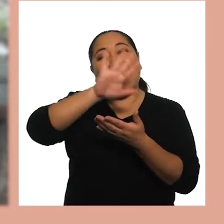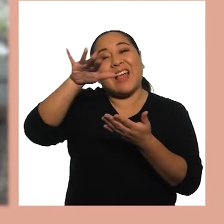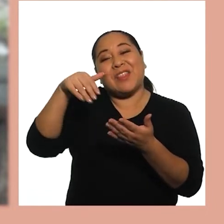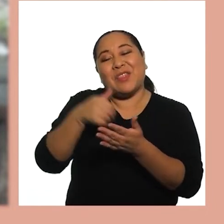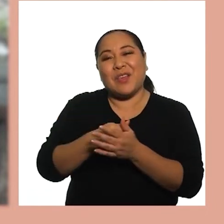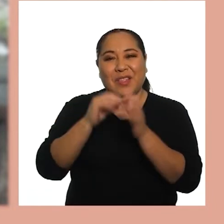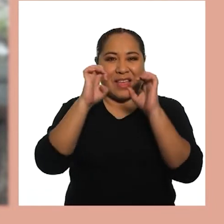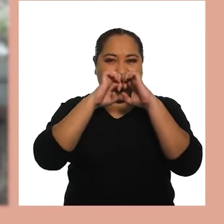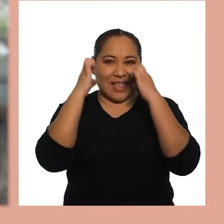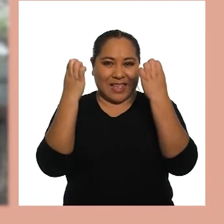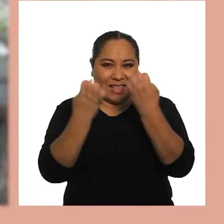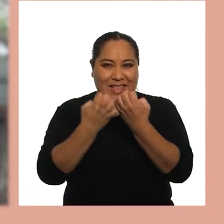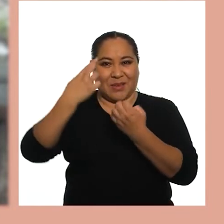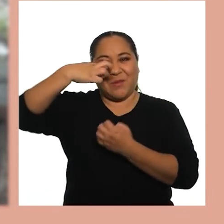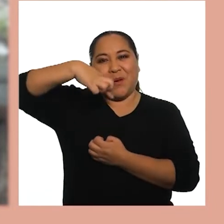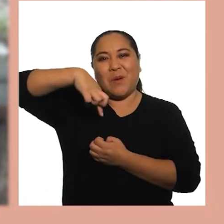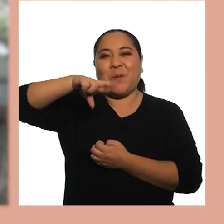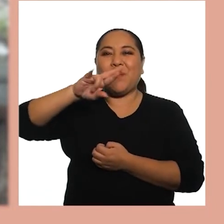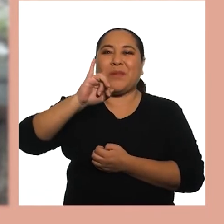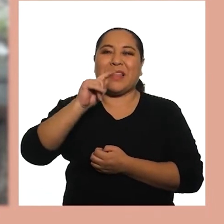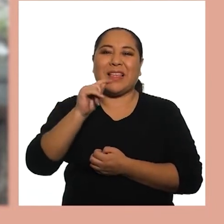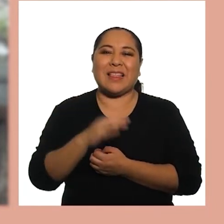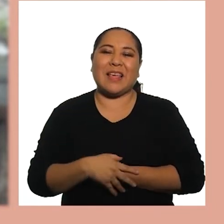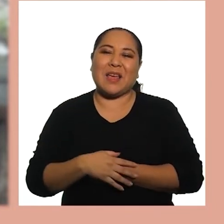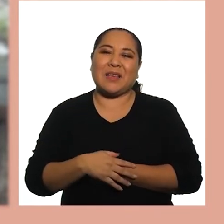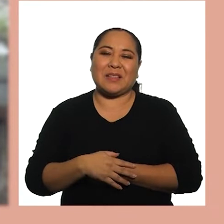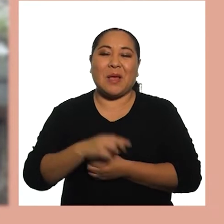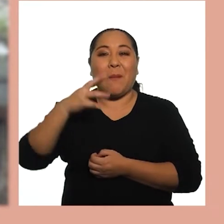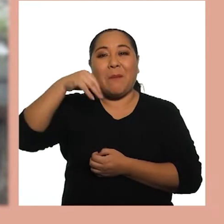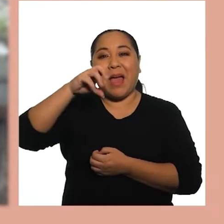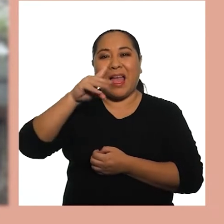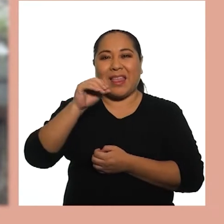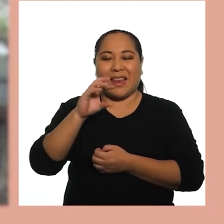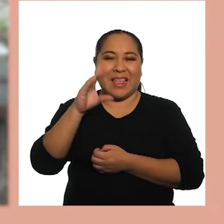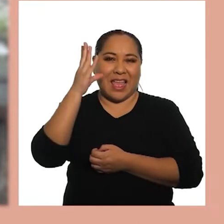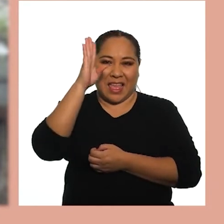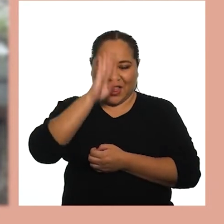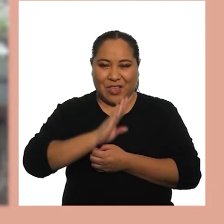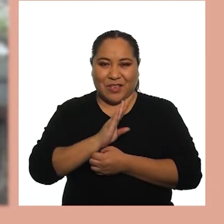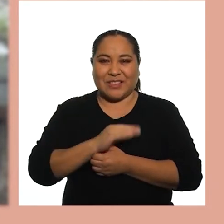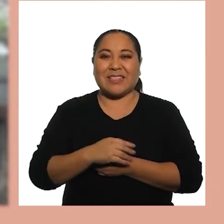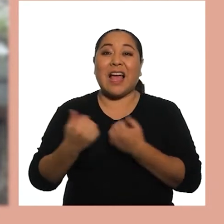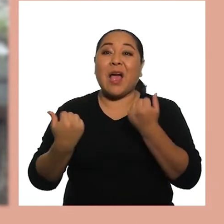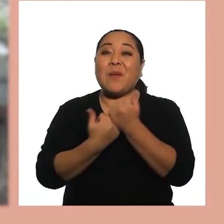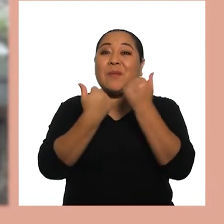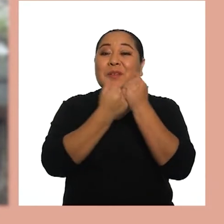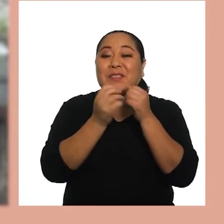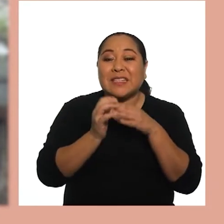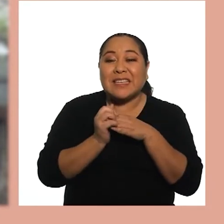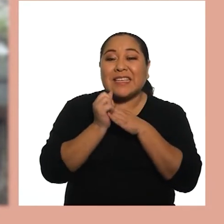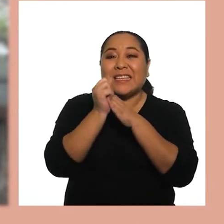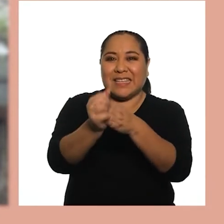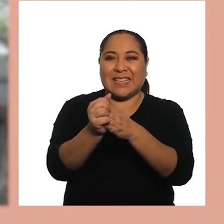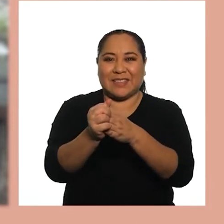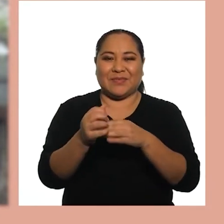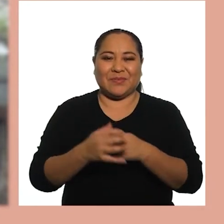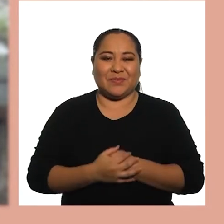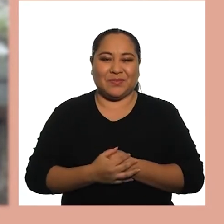Y a todo El equipo Del Prite Madre de Dios Por el apoyo Y